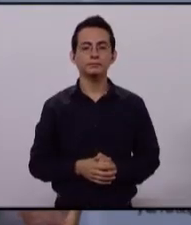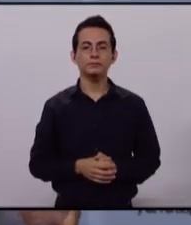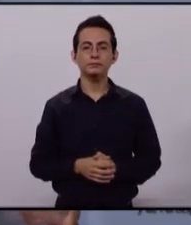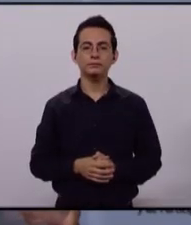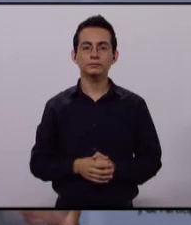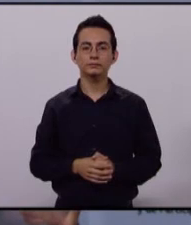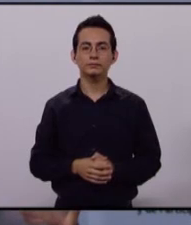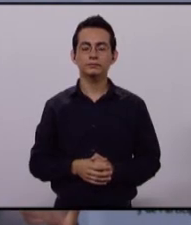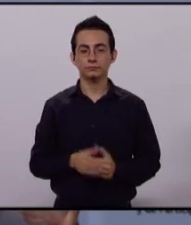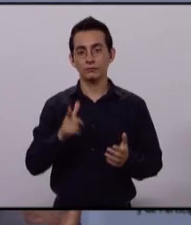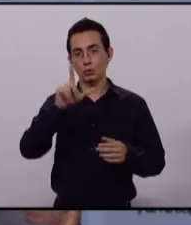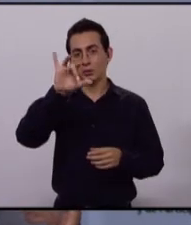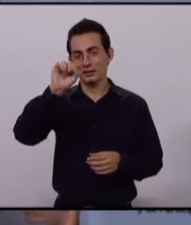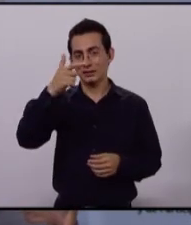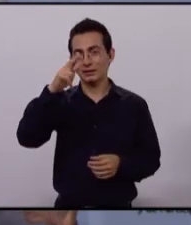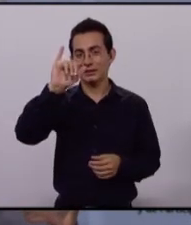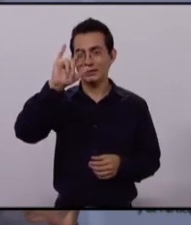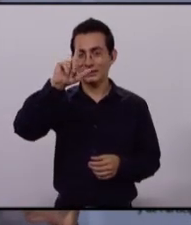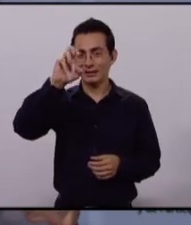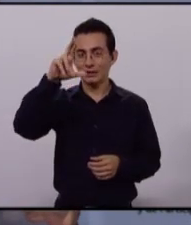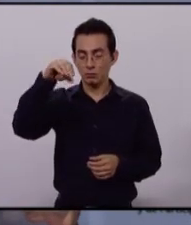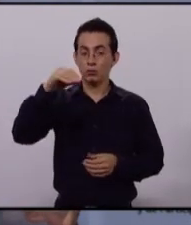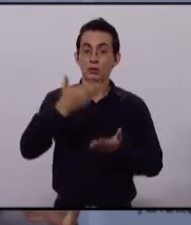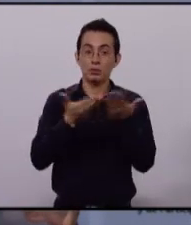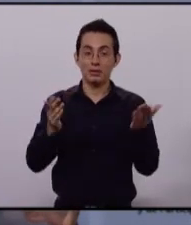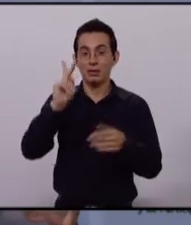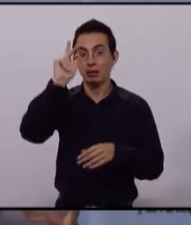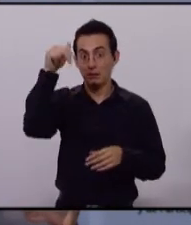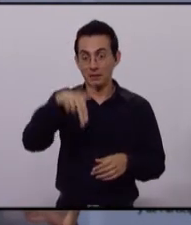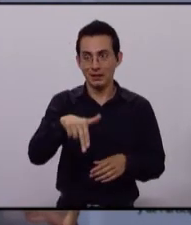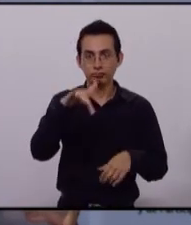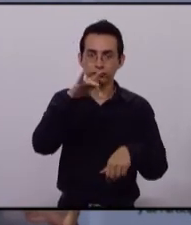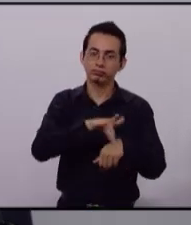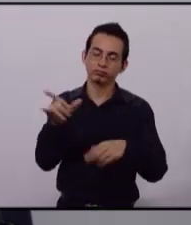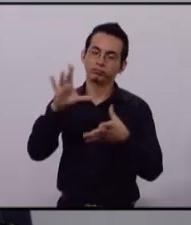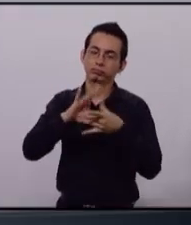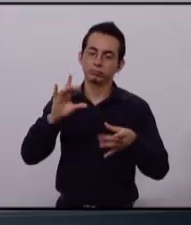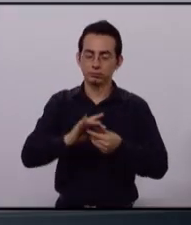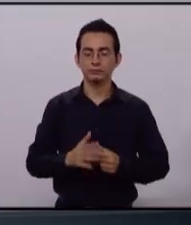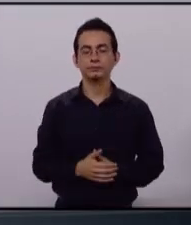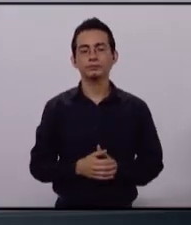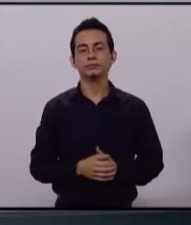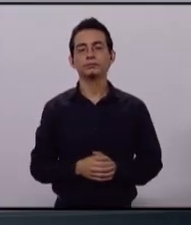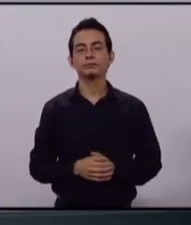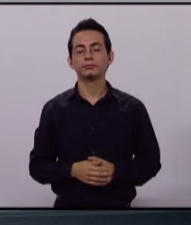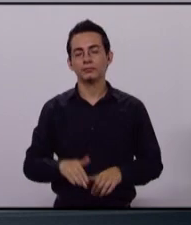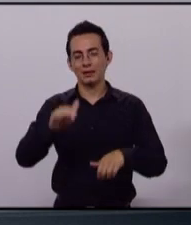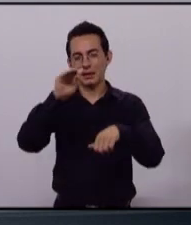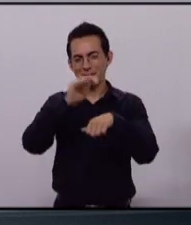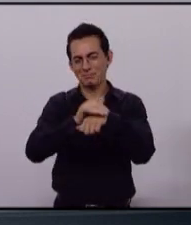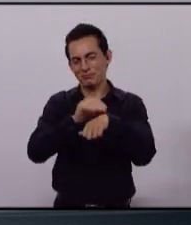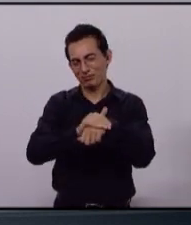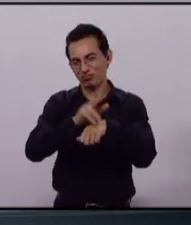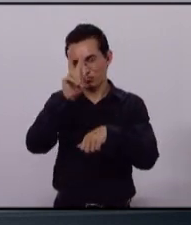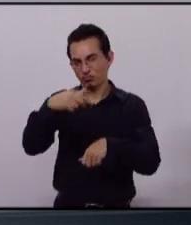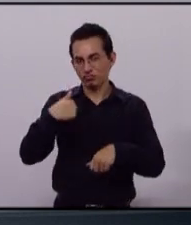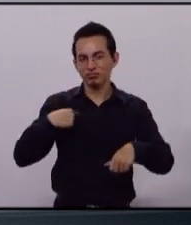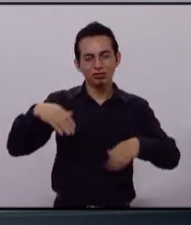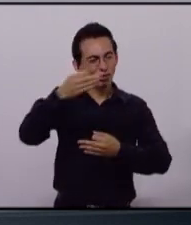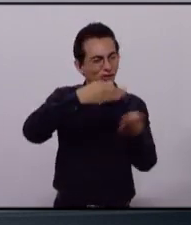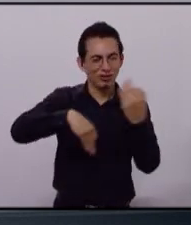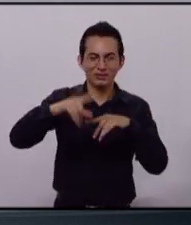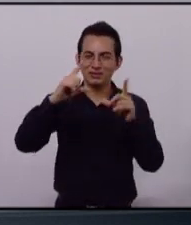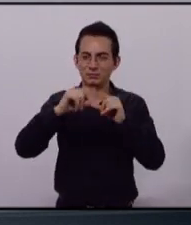Luz Guillermo Martínez Mora, candidato del PAN, su turno para conclusiones. Amigos Zapopanos, hoy aquí has visto